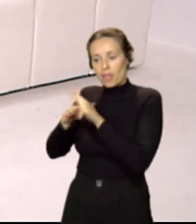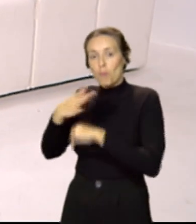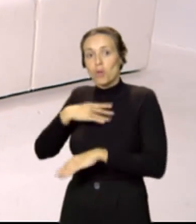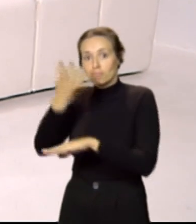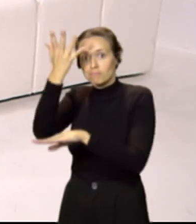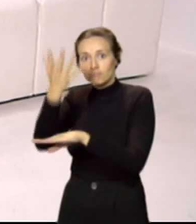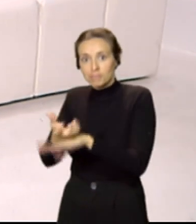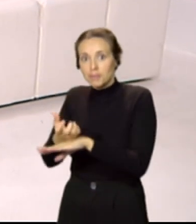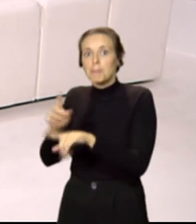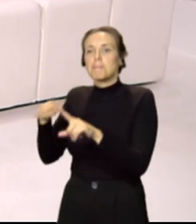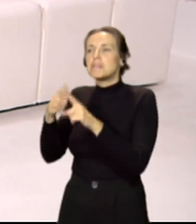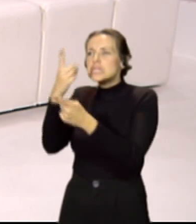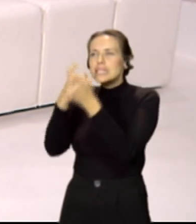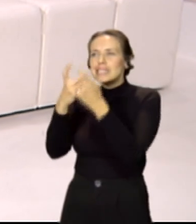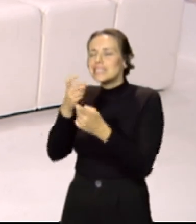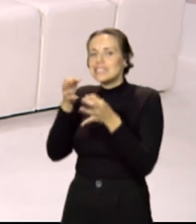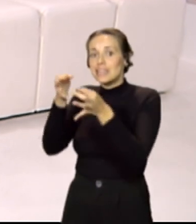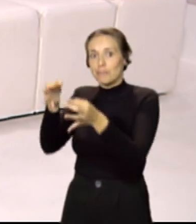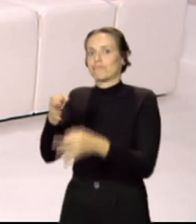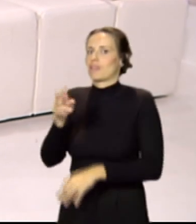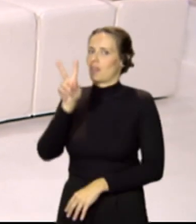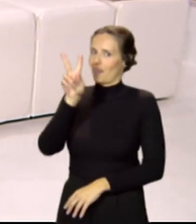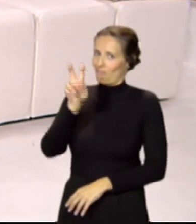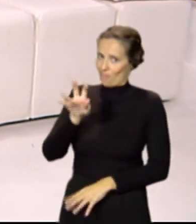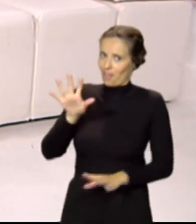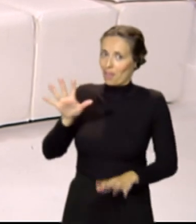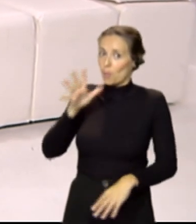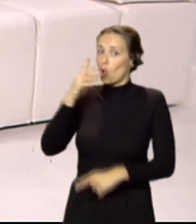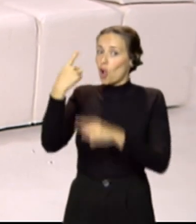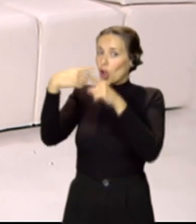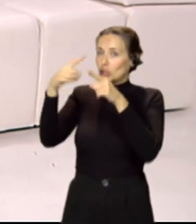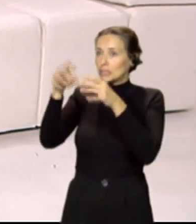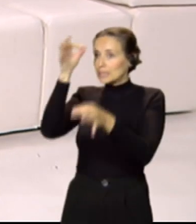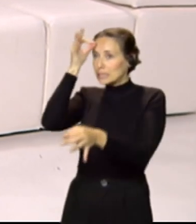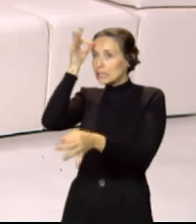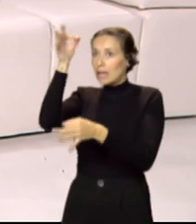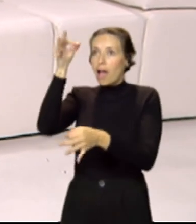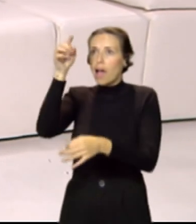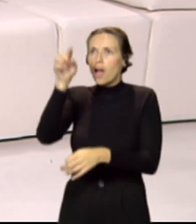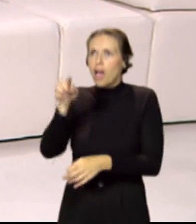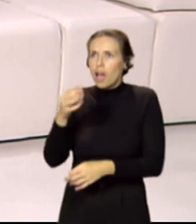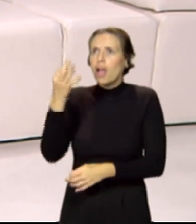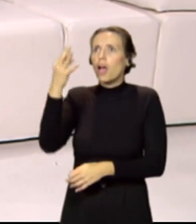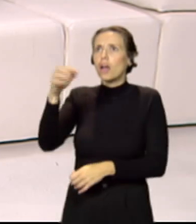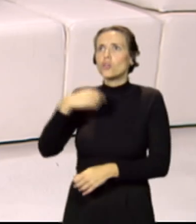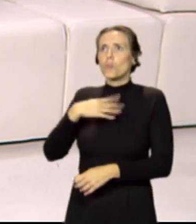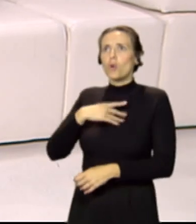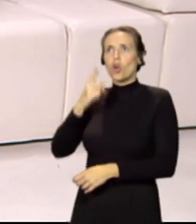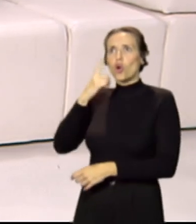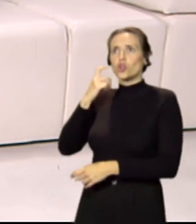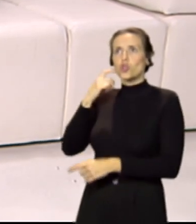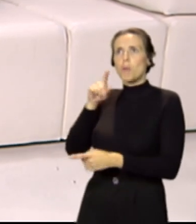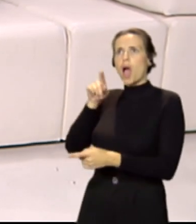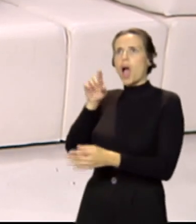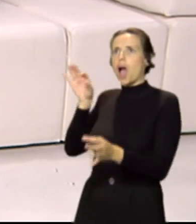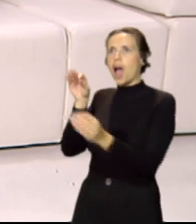consultarla todas las veces que haga falta. Ya les digo que merece la pena porque hay muchas cositas que a lo mejor hacemos de una forma porque estamos acostumbrados a ella y no es